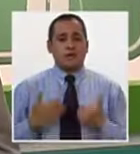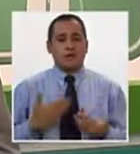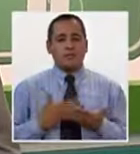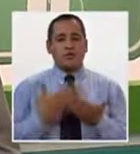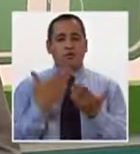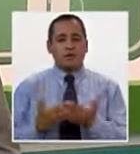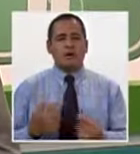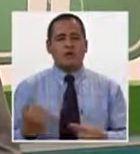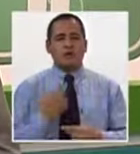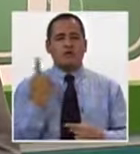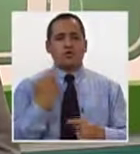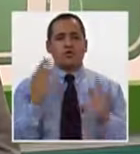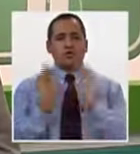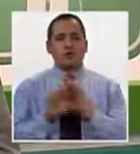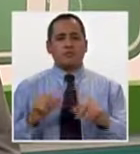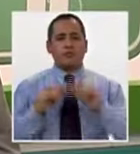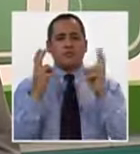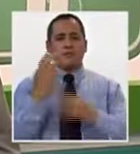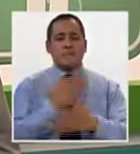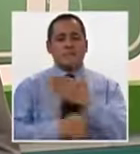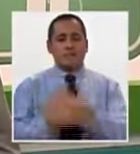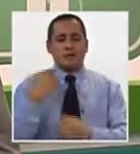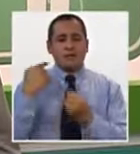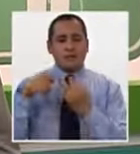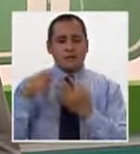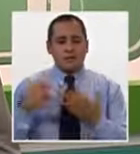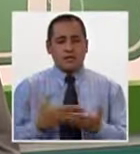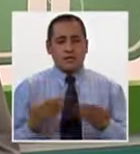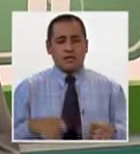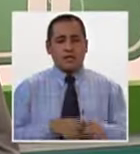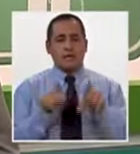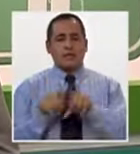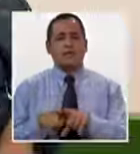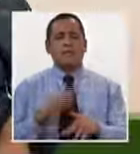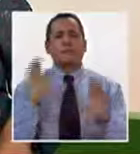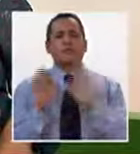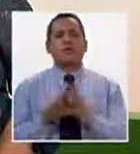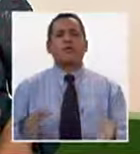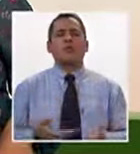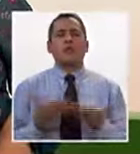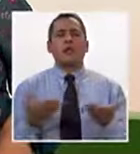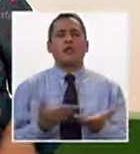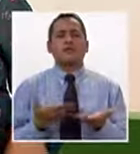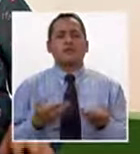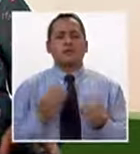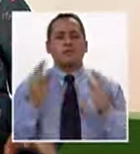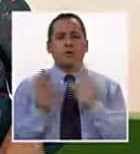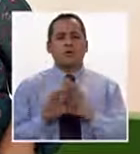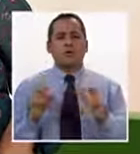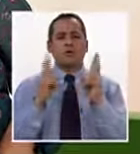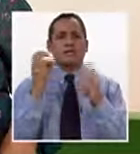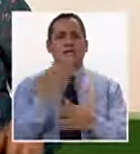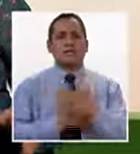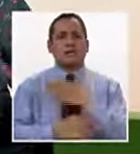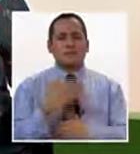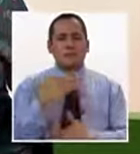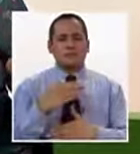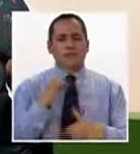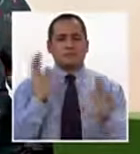medir, no solo el tema de la discapacidad, sino otros aspectos también. ¿Cuáles serían esos aspectos? Porque no solamente es el tema de